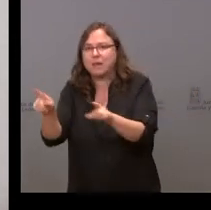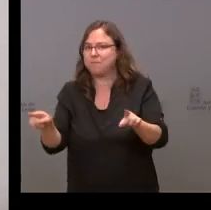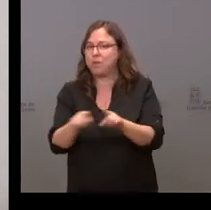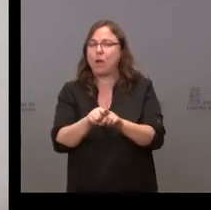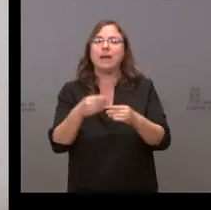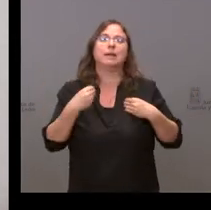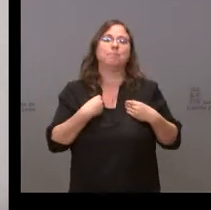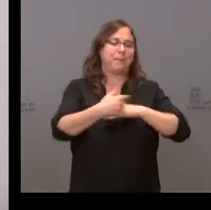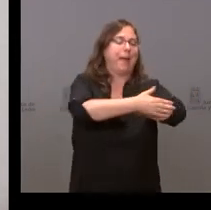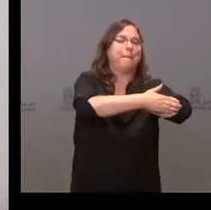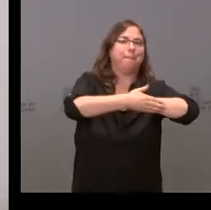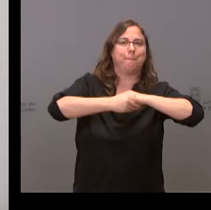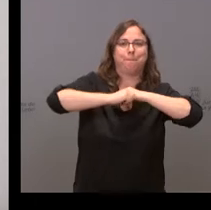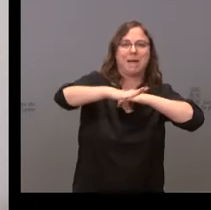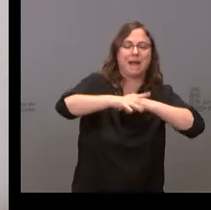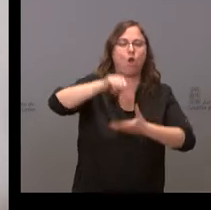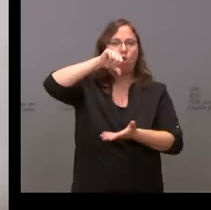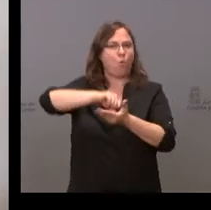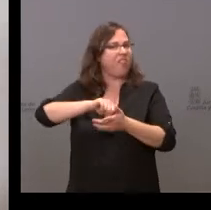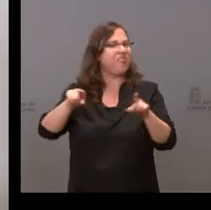costa o vivas en el interior de este país.